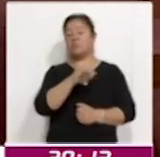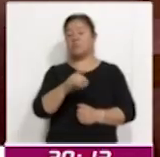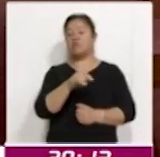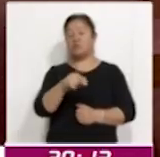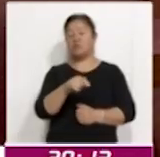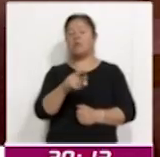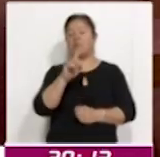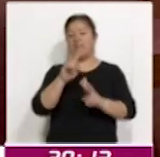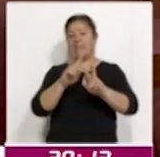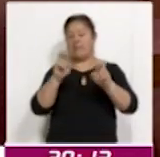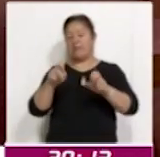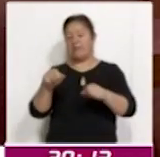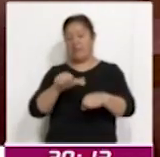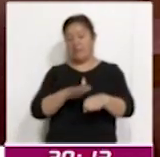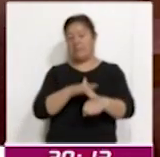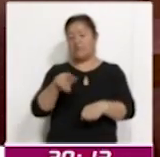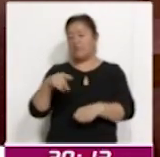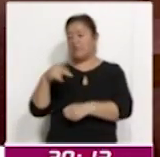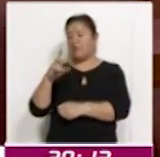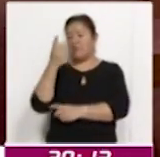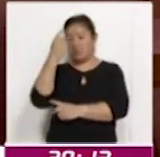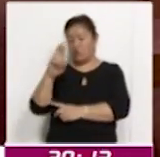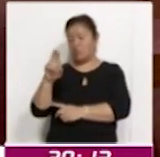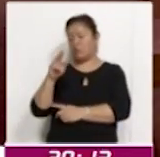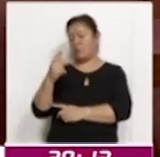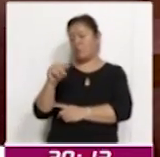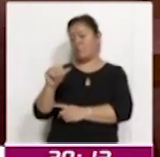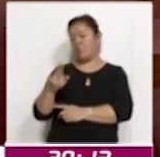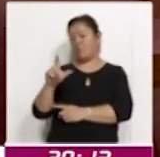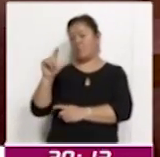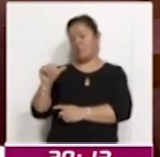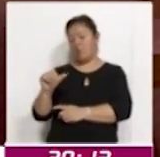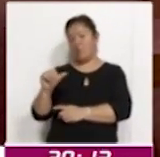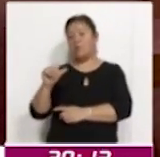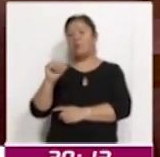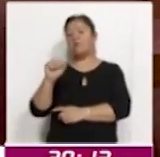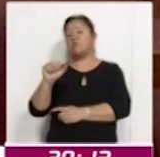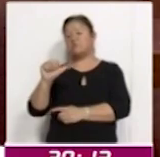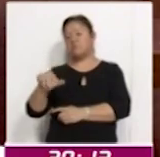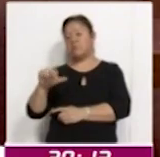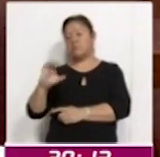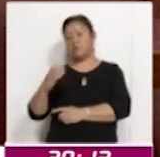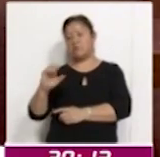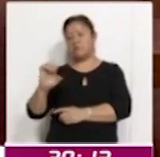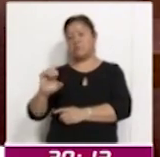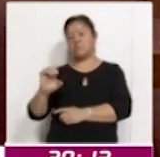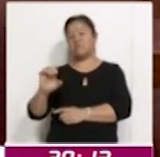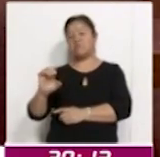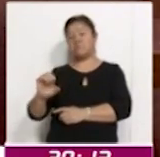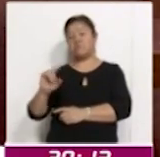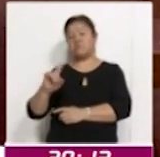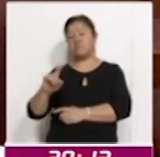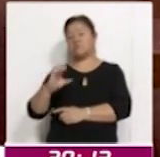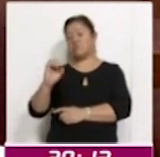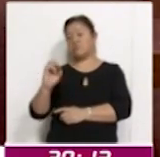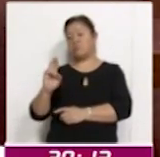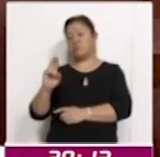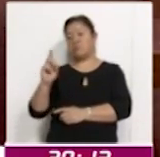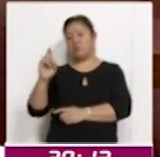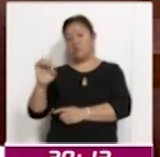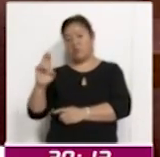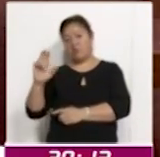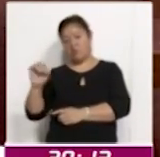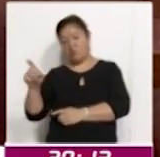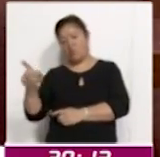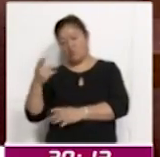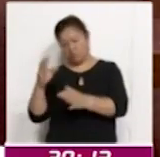doctora Paula María García Villegas Sánchez Cordero, y que, pues va a hablar sobre este tema